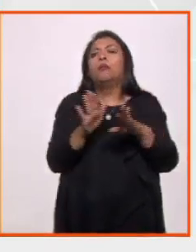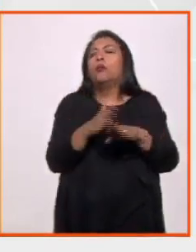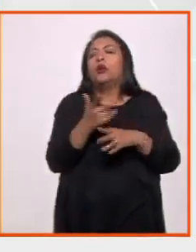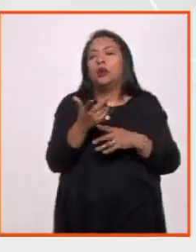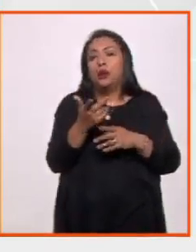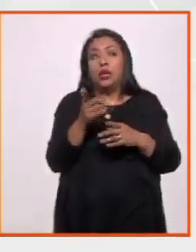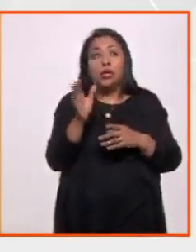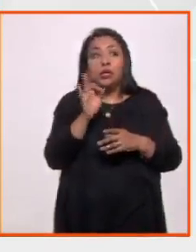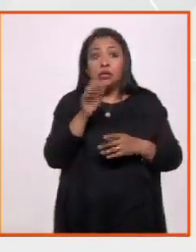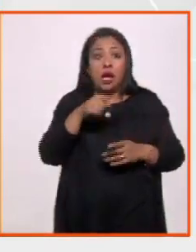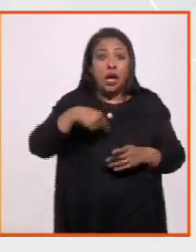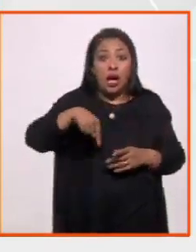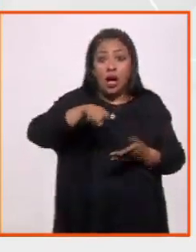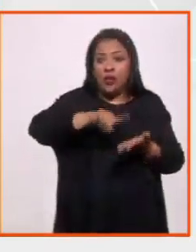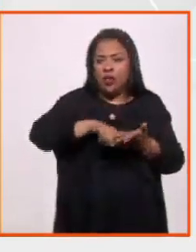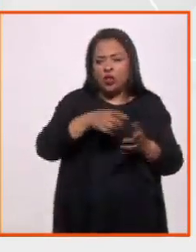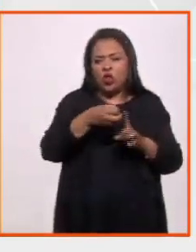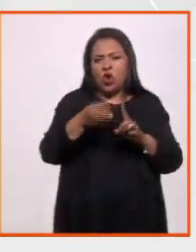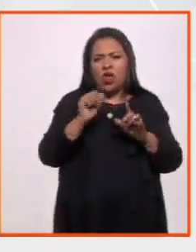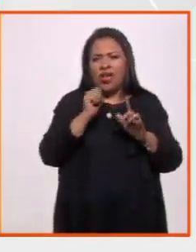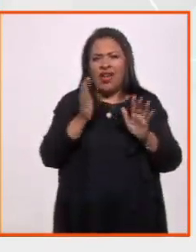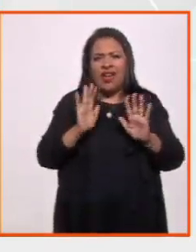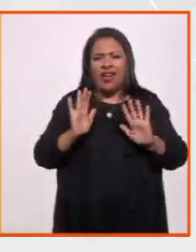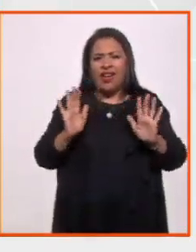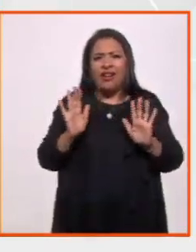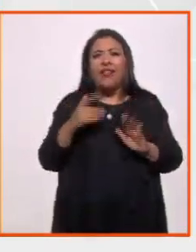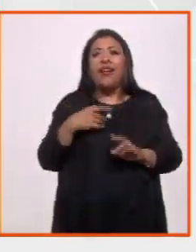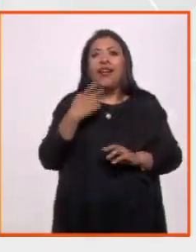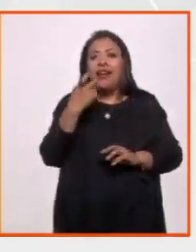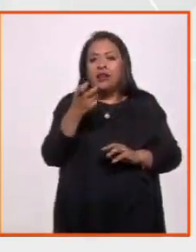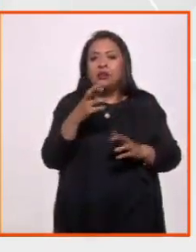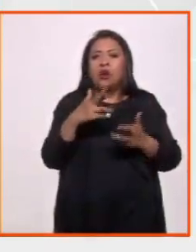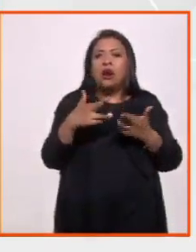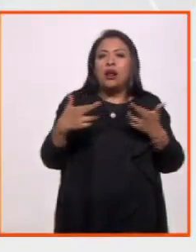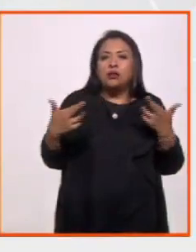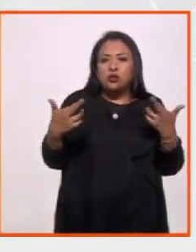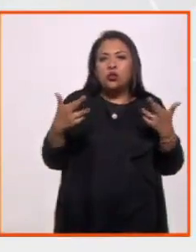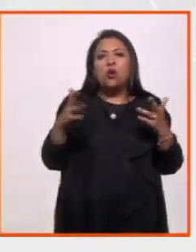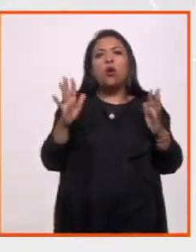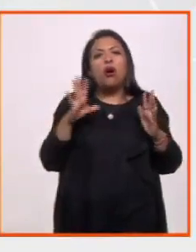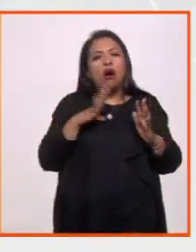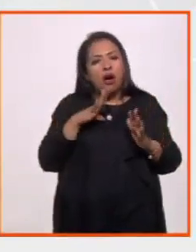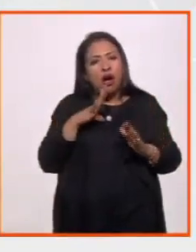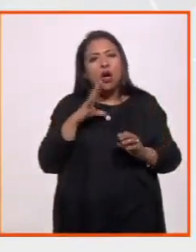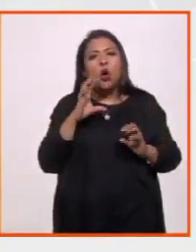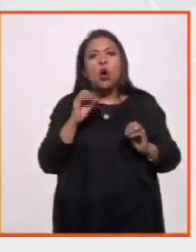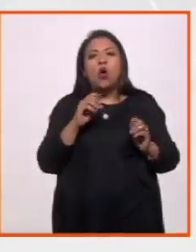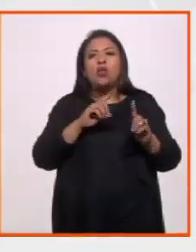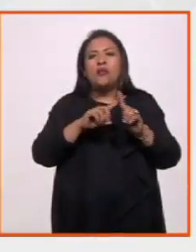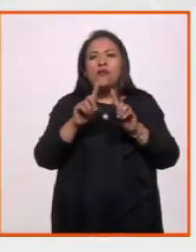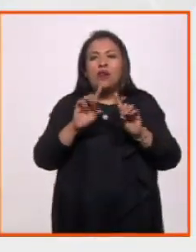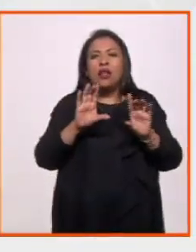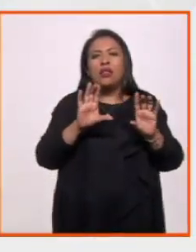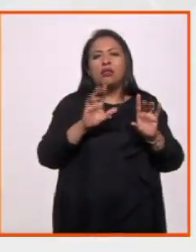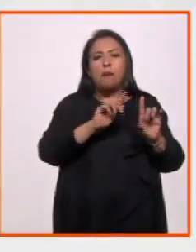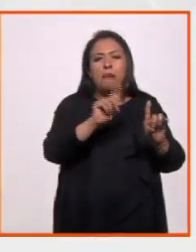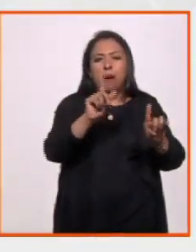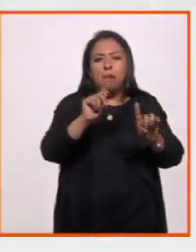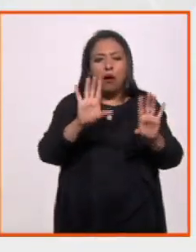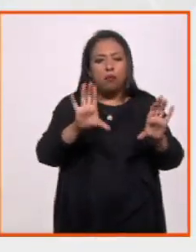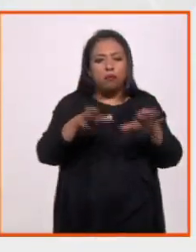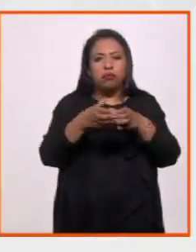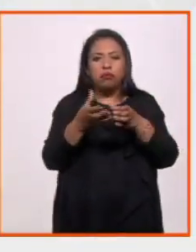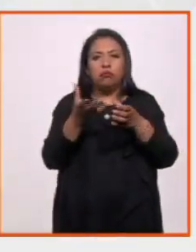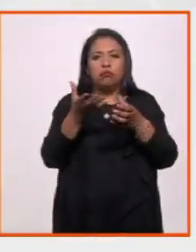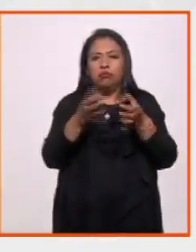Porque como no tienes una estructura ya establecida, pues eso, de la relación que puedes llegar a tener y a través de la multidisciplina, pues se llega